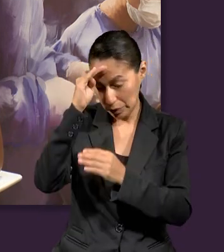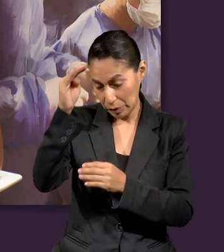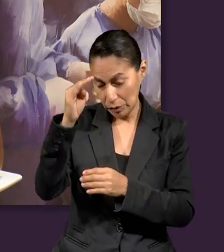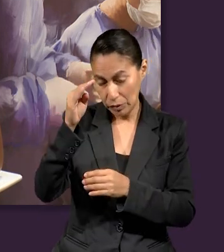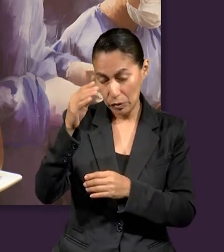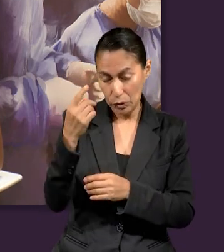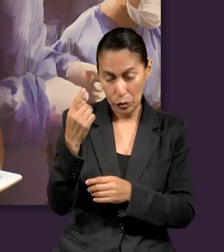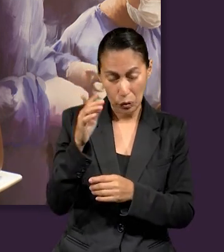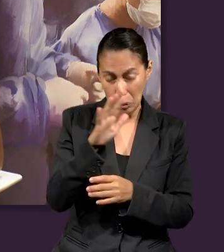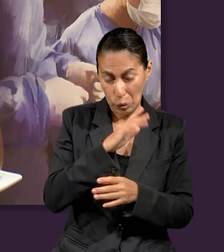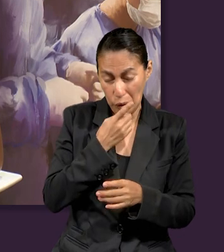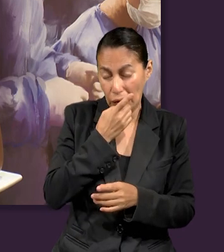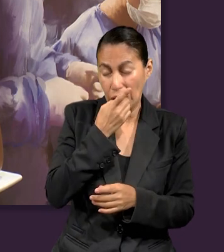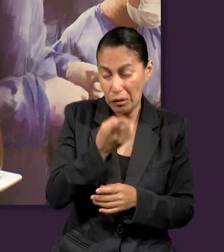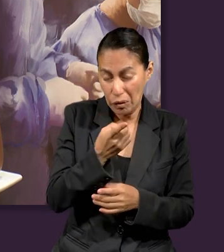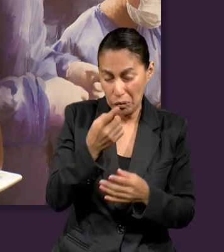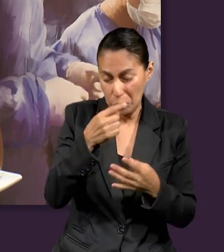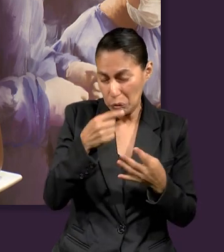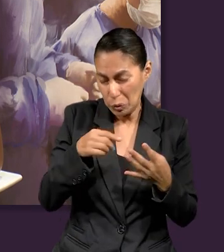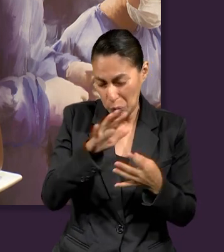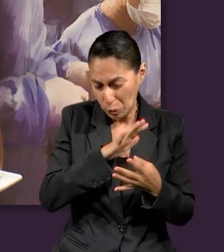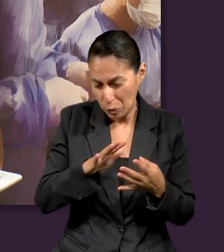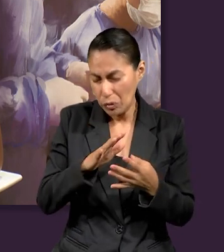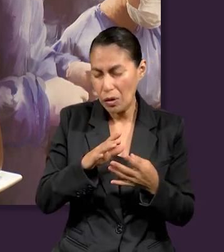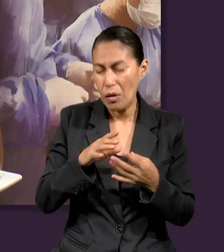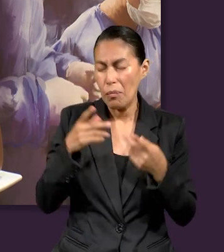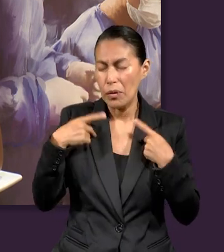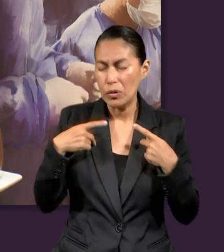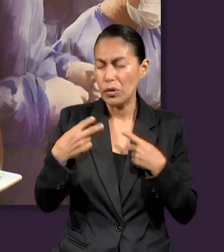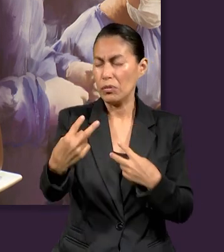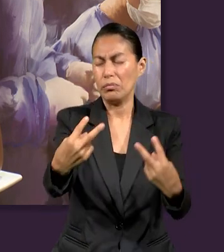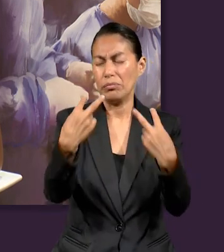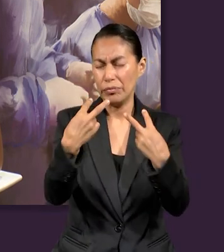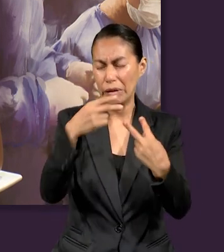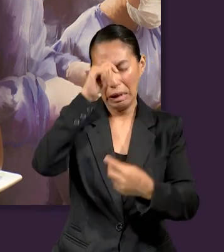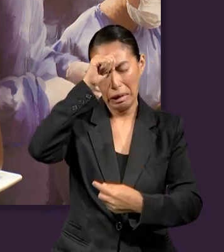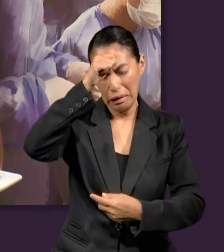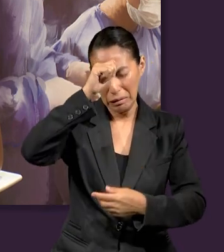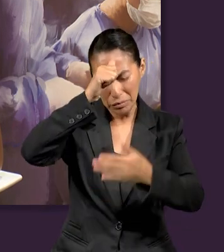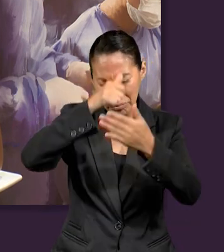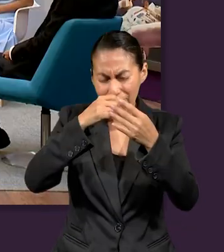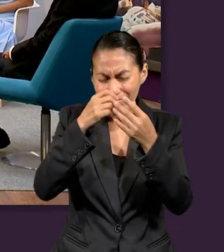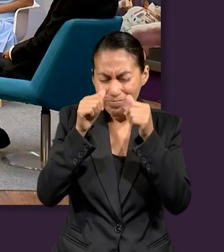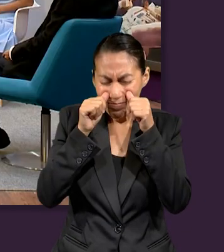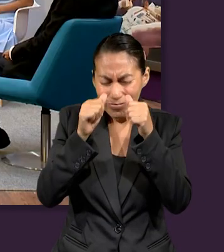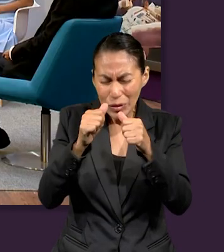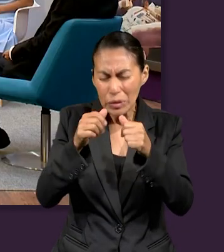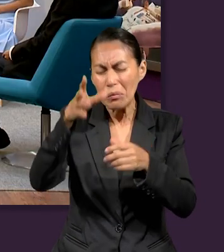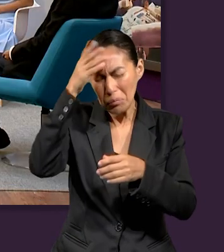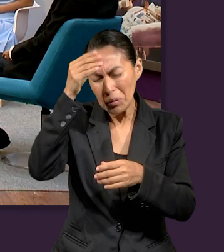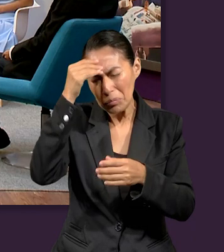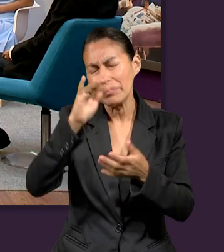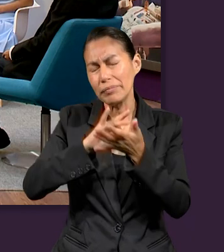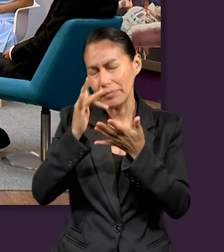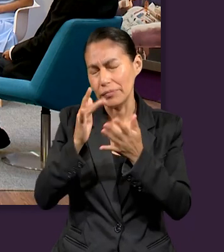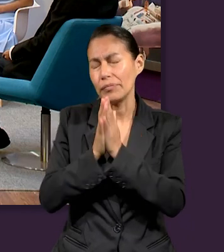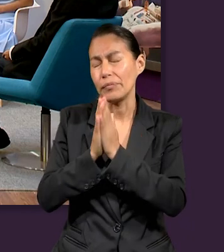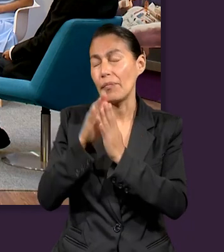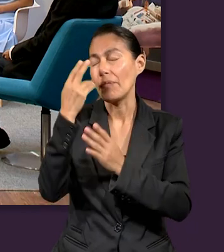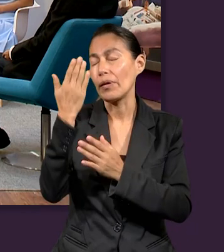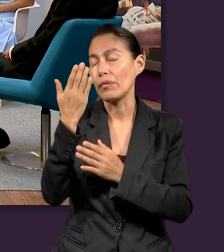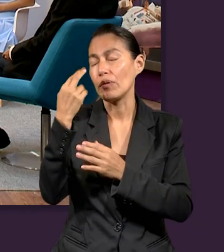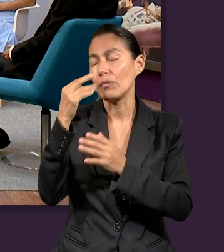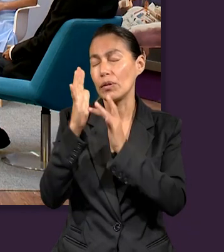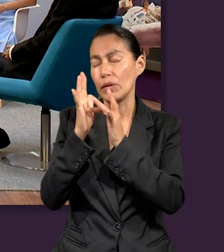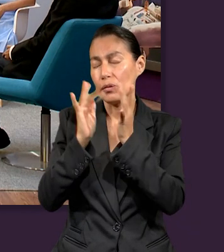Bendícenos y que lo que vayamos a decir sea de bendición para los que nos escuchan. En el nombre de Jesús. Amén.